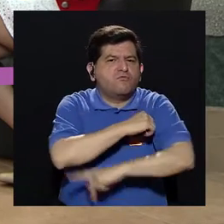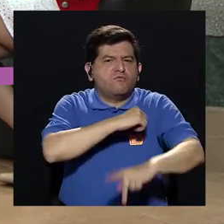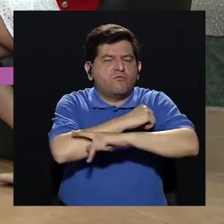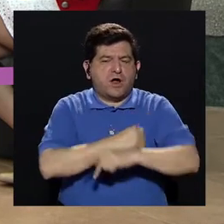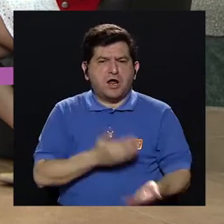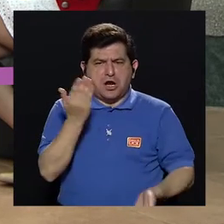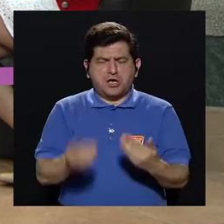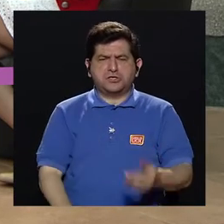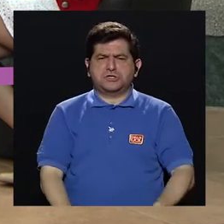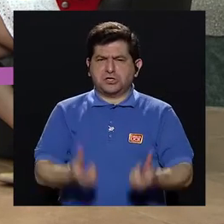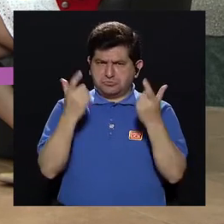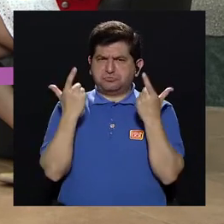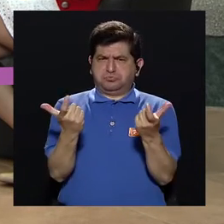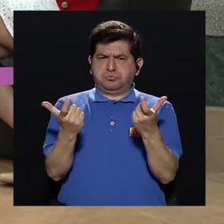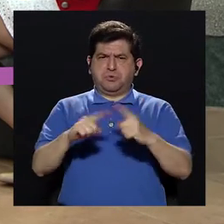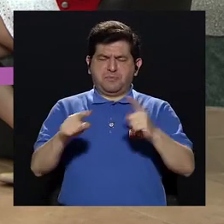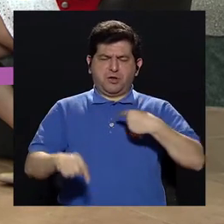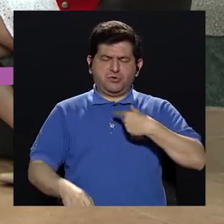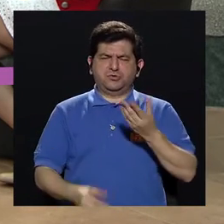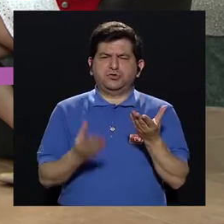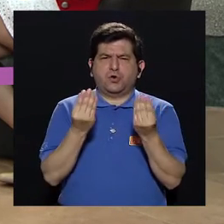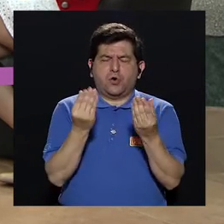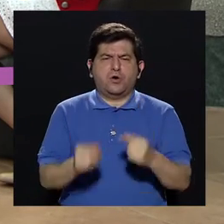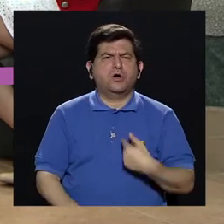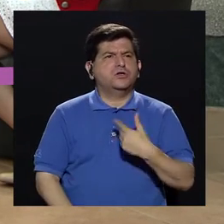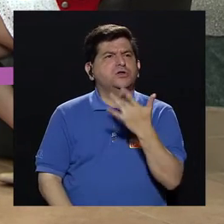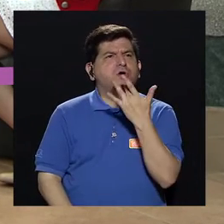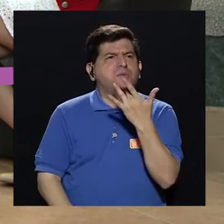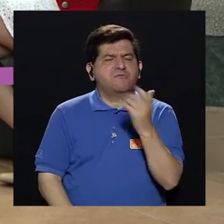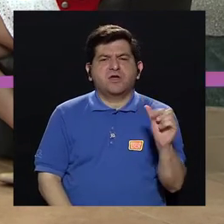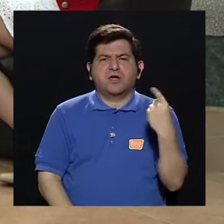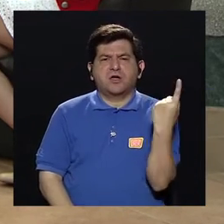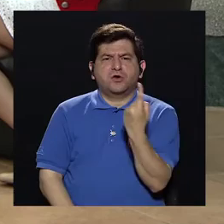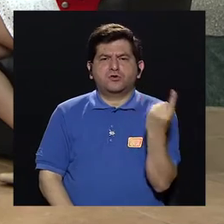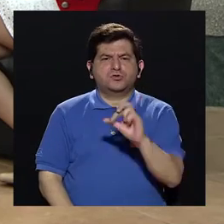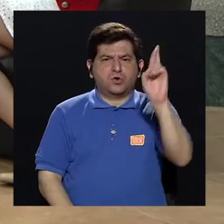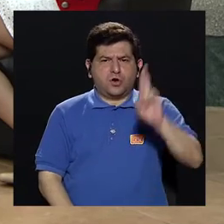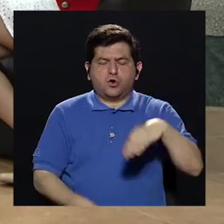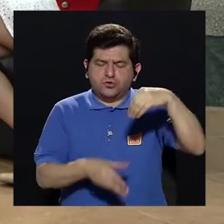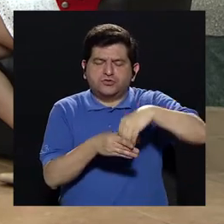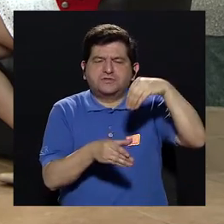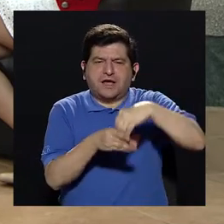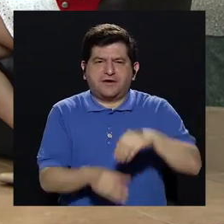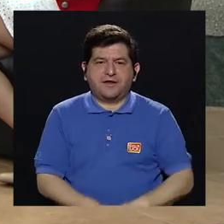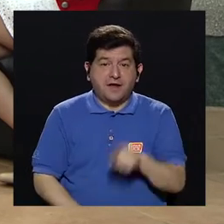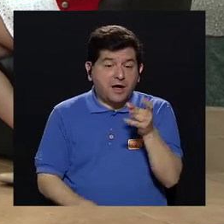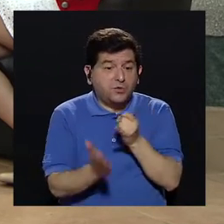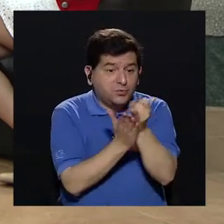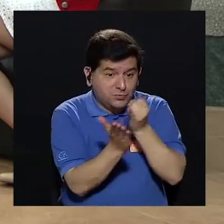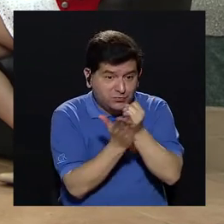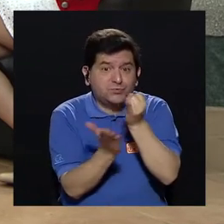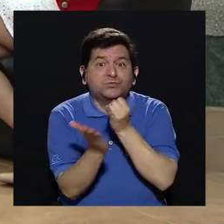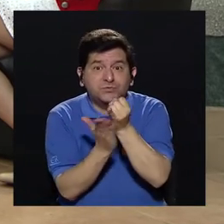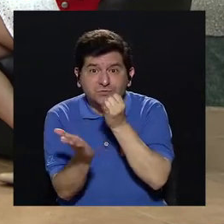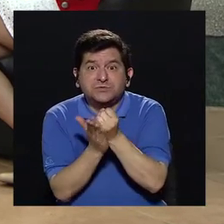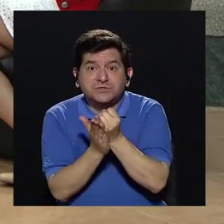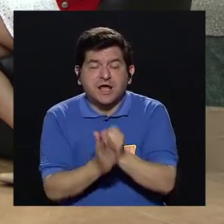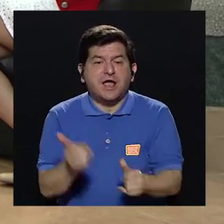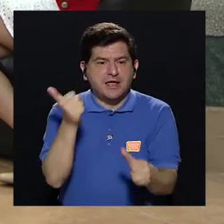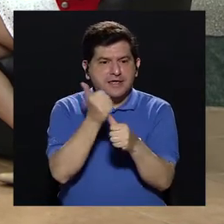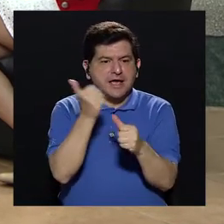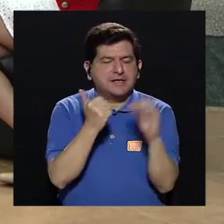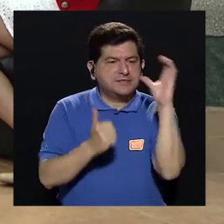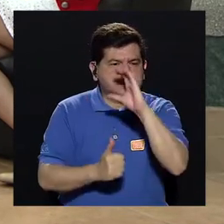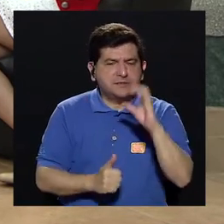de repente está ganando un montón de plata, pero me da miedo, yo quiero una que solo invierta en Costa Rica. Entonces, usted tiene que investigar o